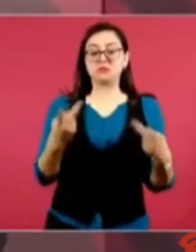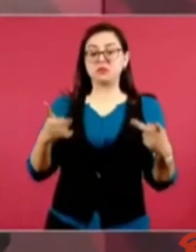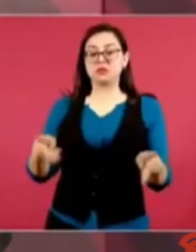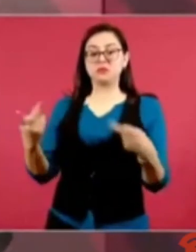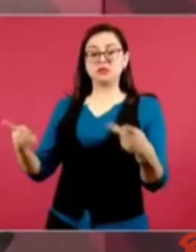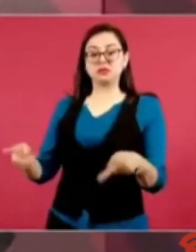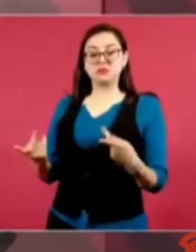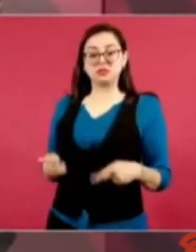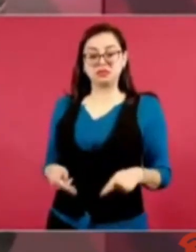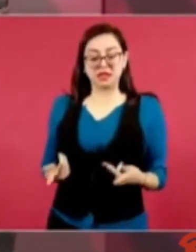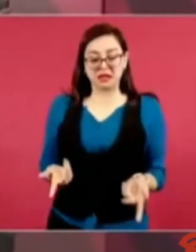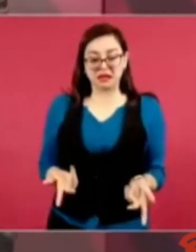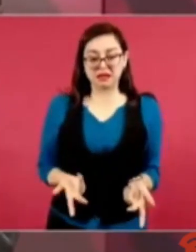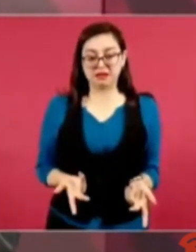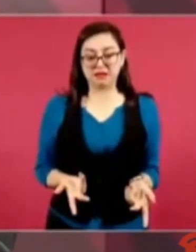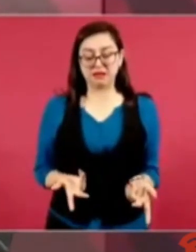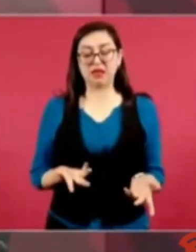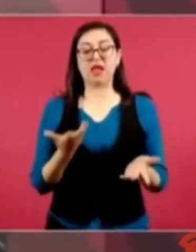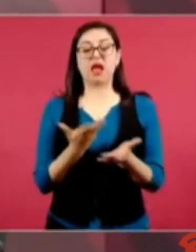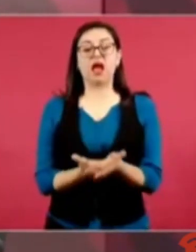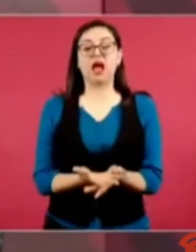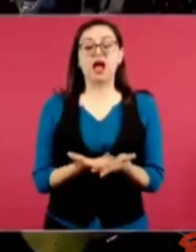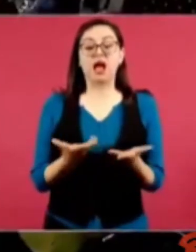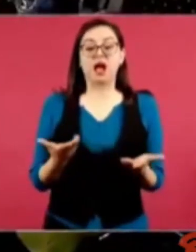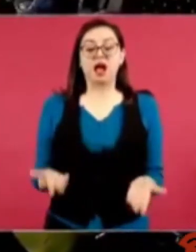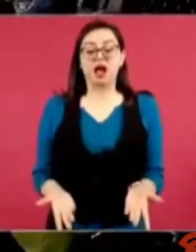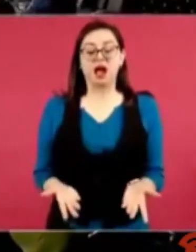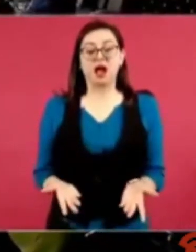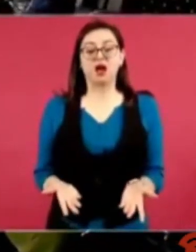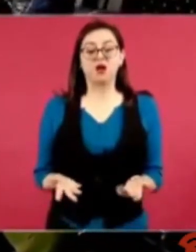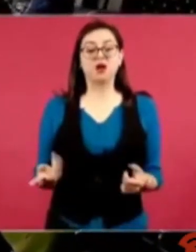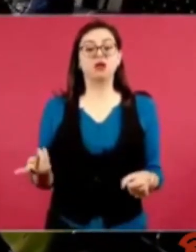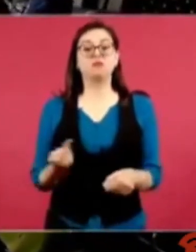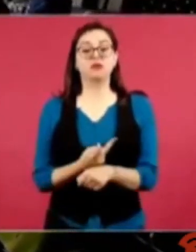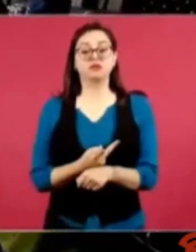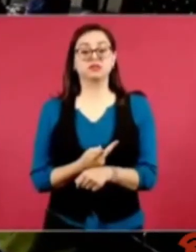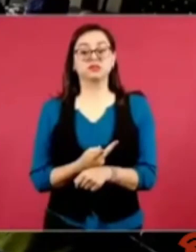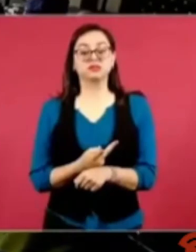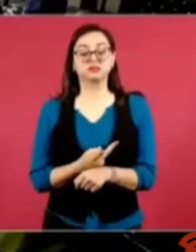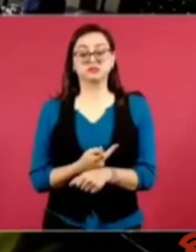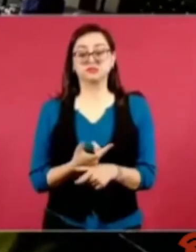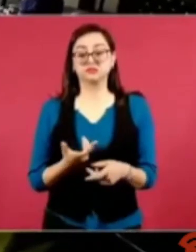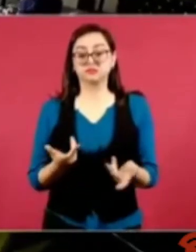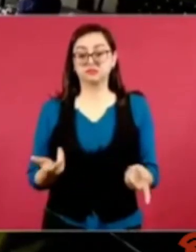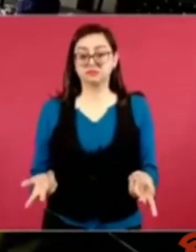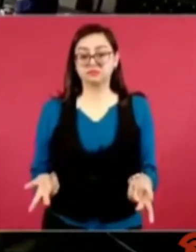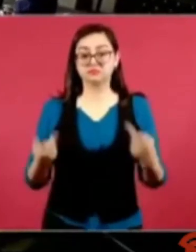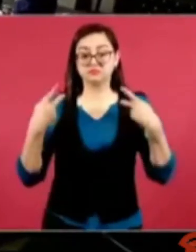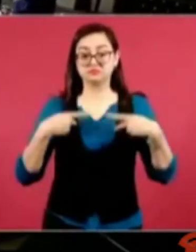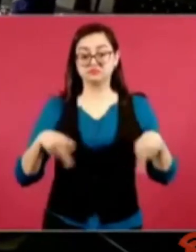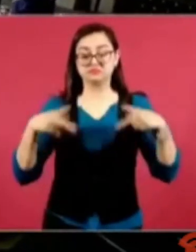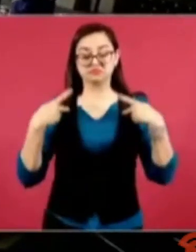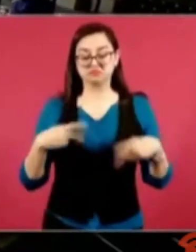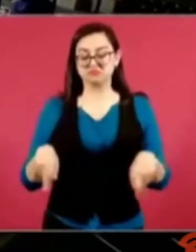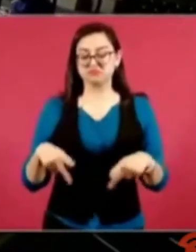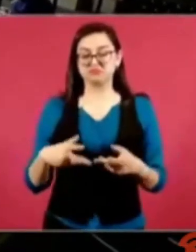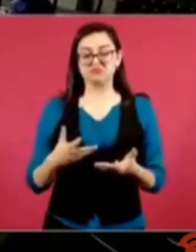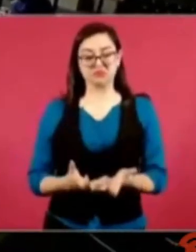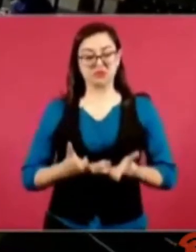hay ejidatarios que son terratenientes,